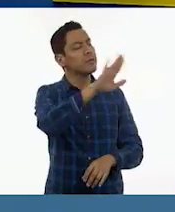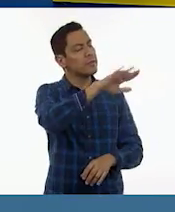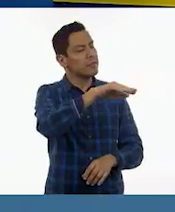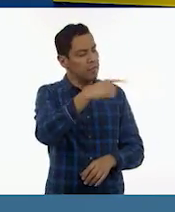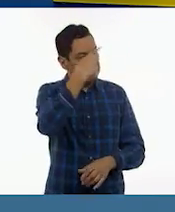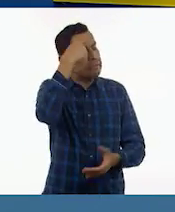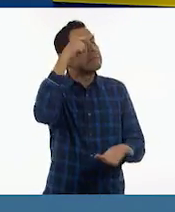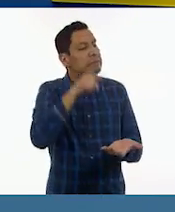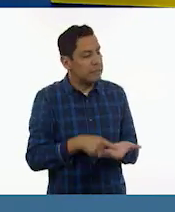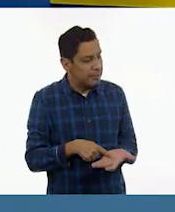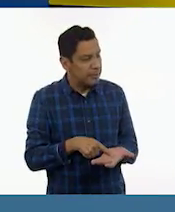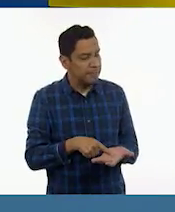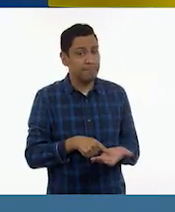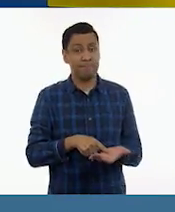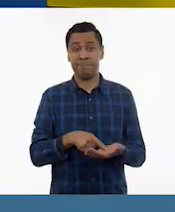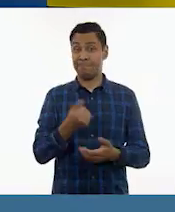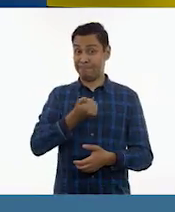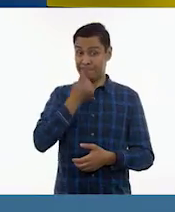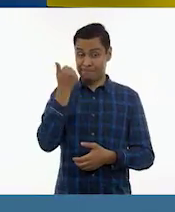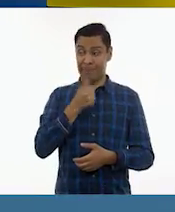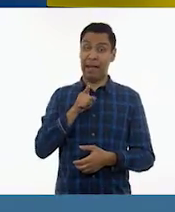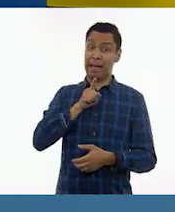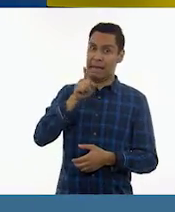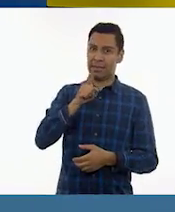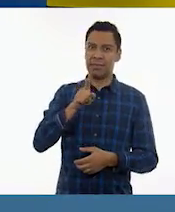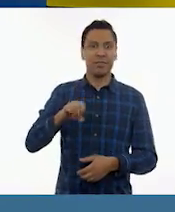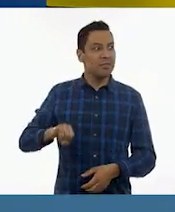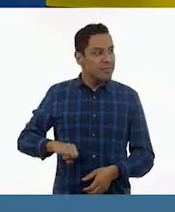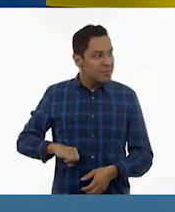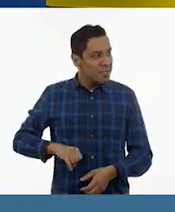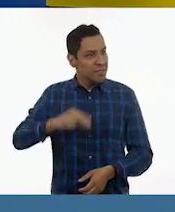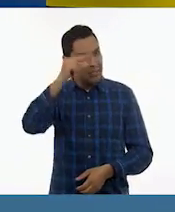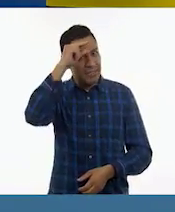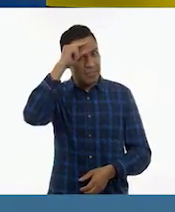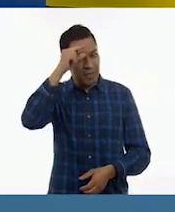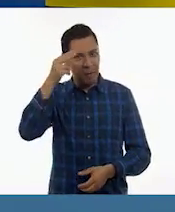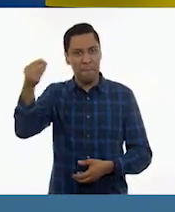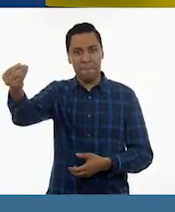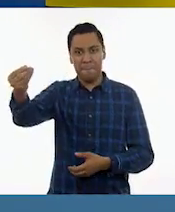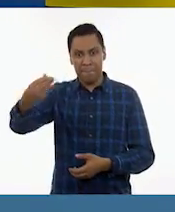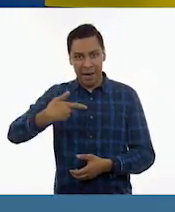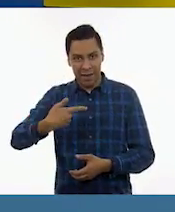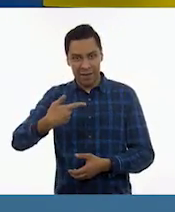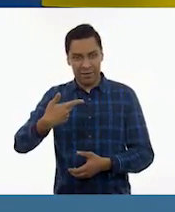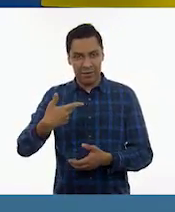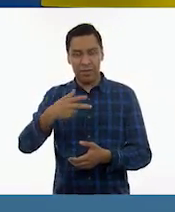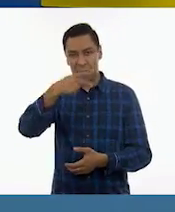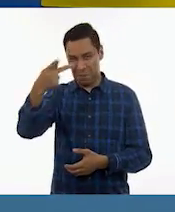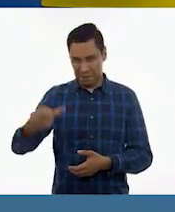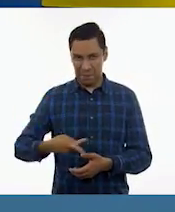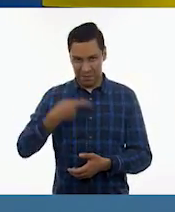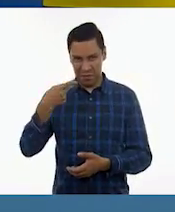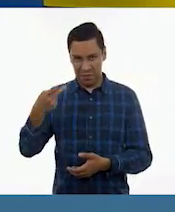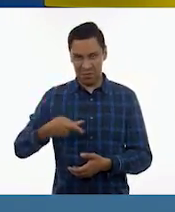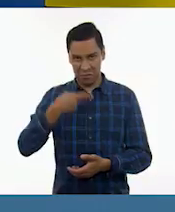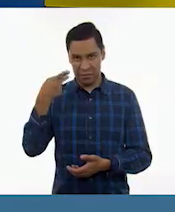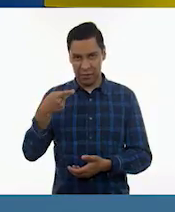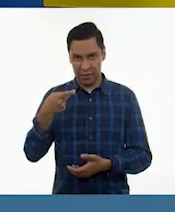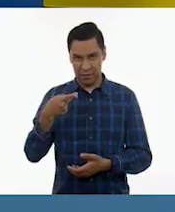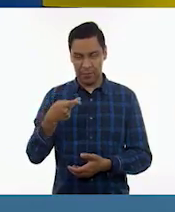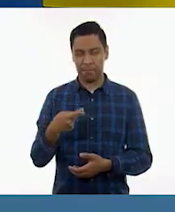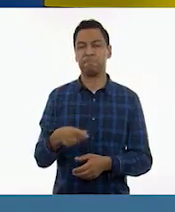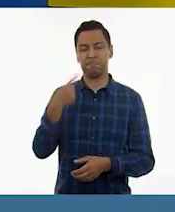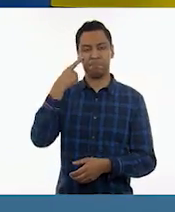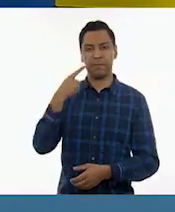como siempre, nuestros alumnos inquietos, curiosos y inteligentes nos han mandado una pregunta. ¿Quieres escucharla? Por supuesto. Sí, es de la escuela